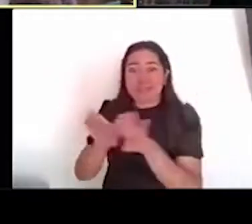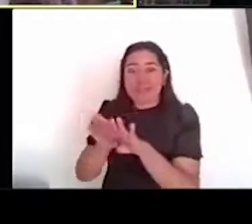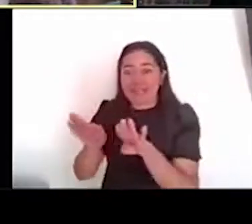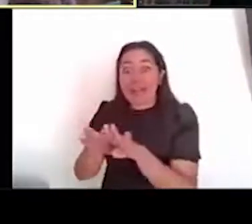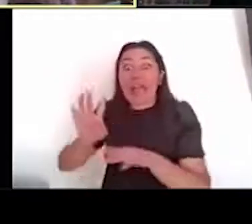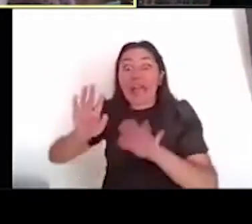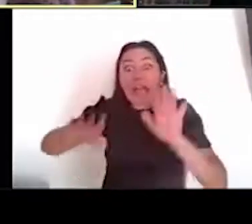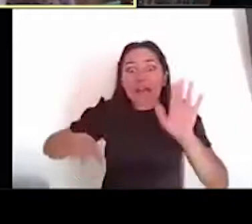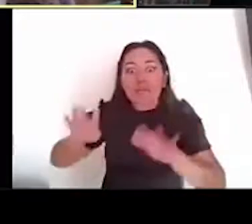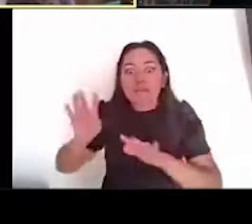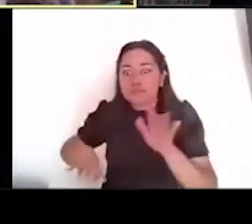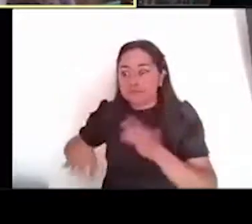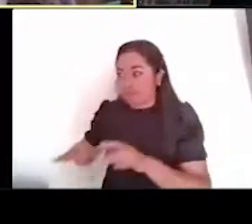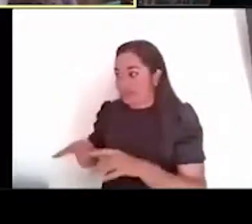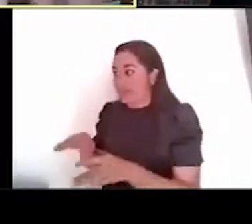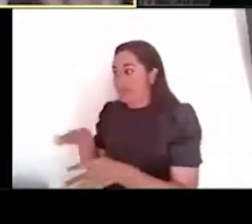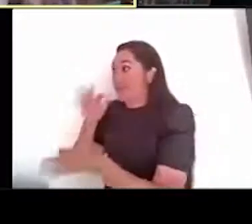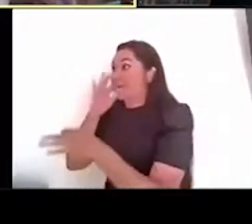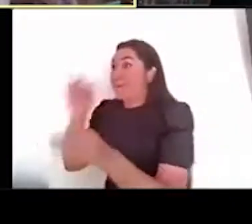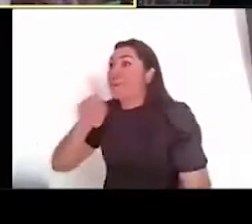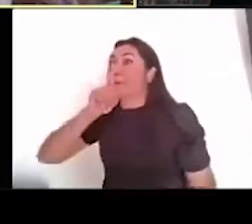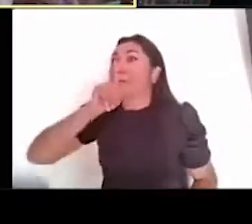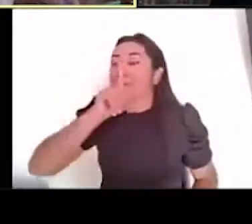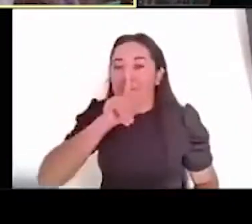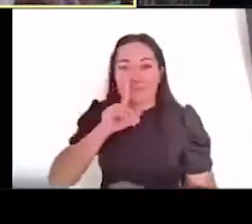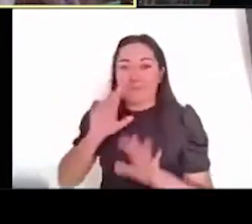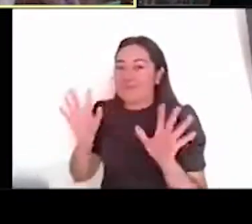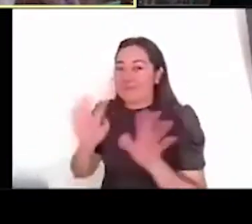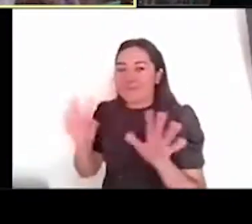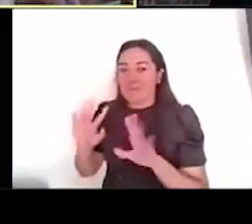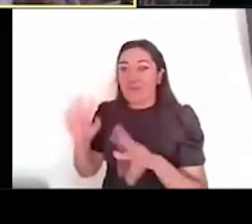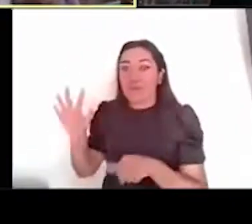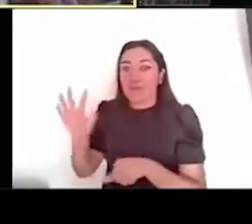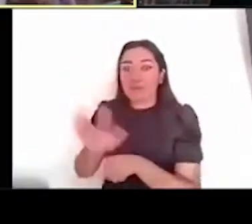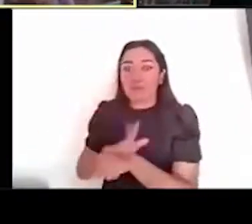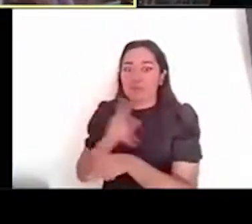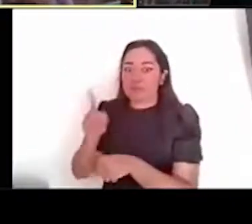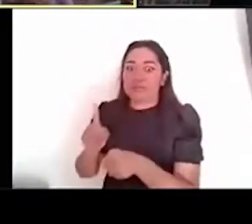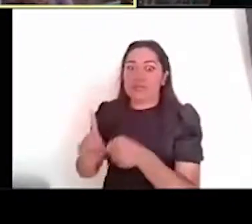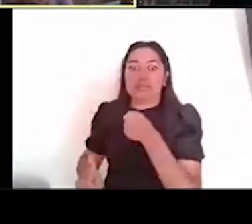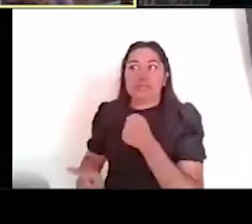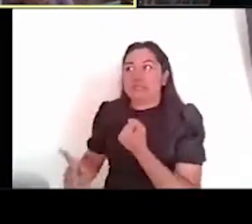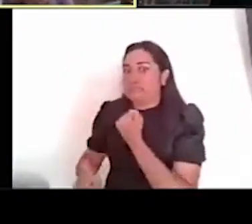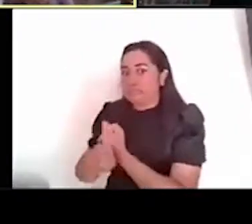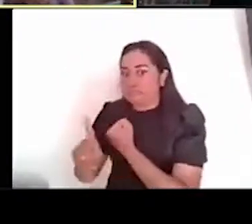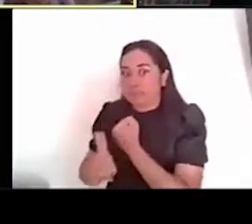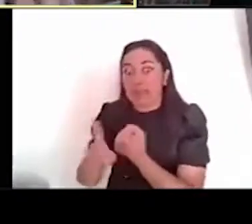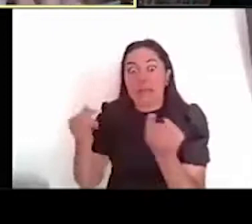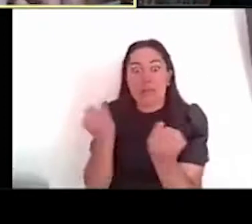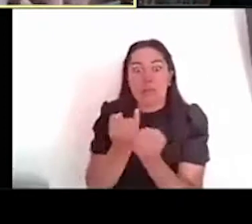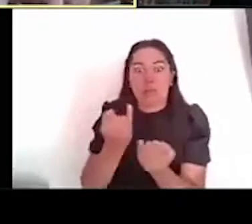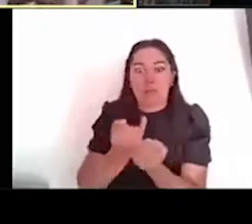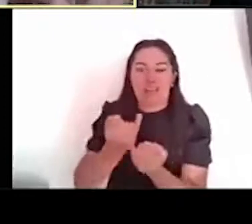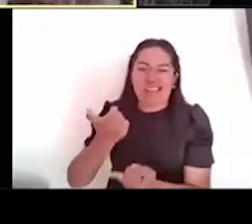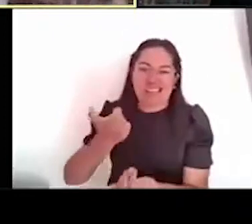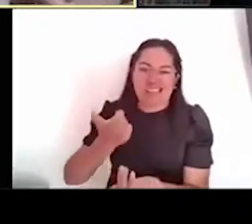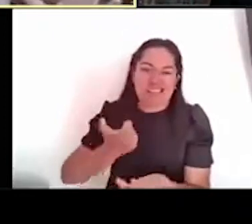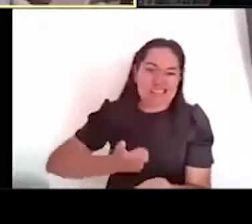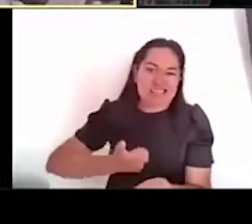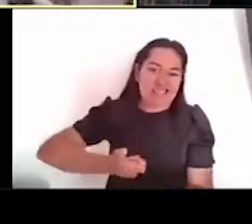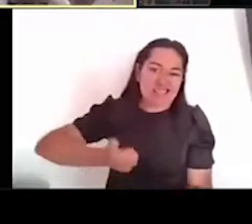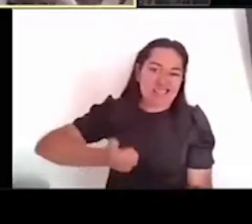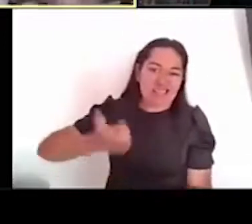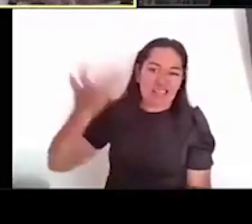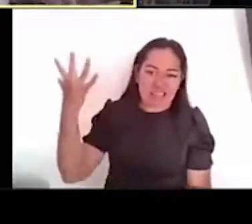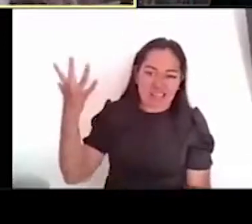en esos espacios, porque es complicadísimo y acaba siendo muy caro también, ¿no? Ahora, lo que es interesante, como bien dices, es que